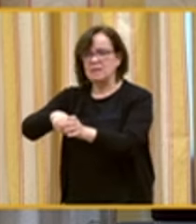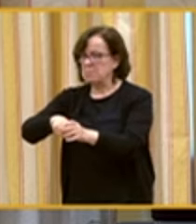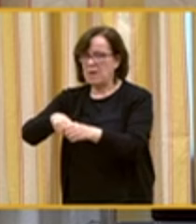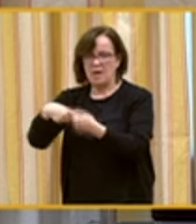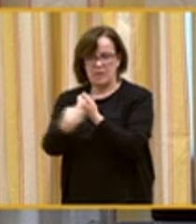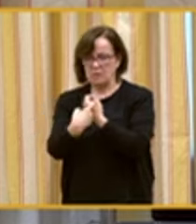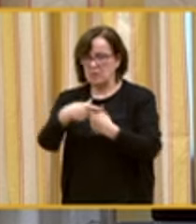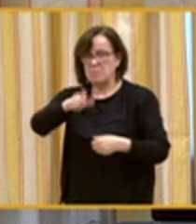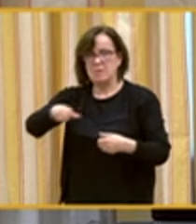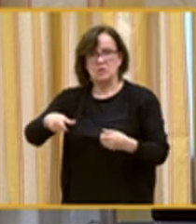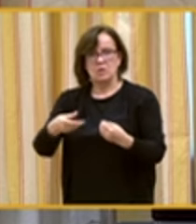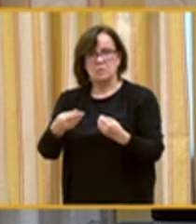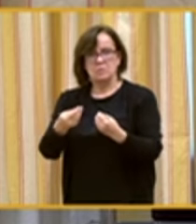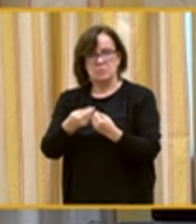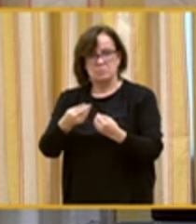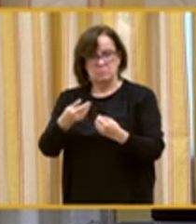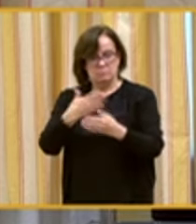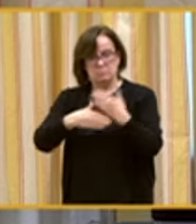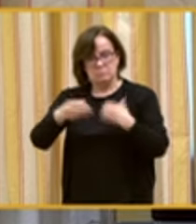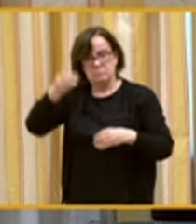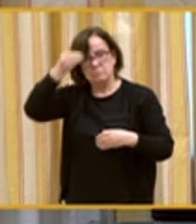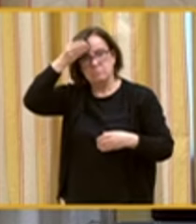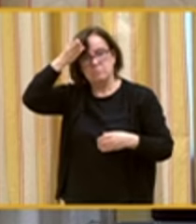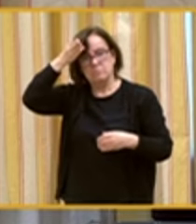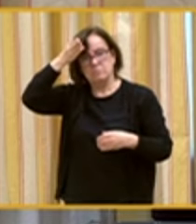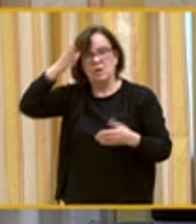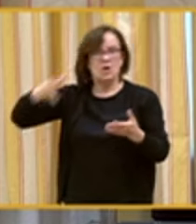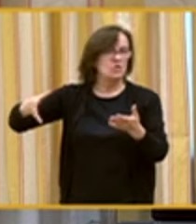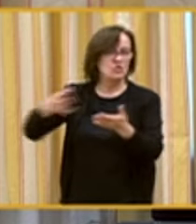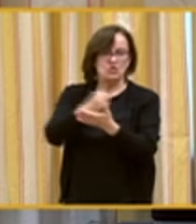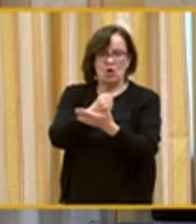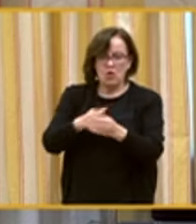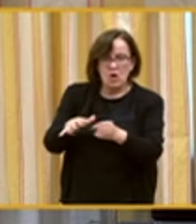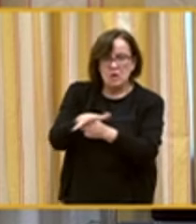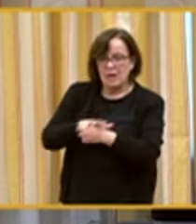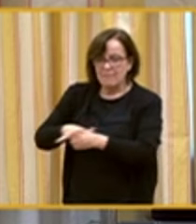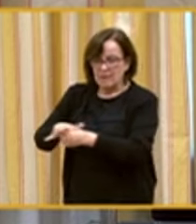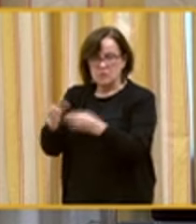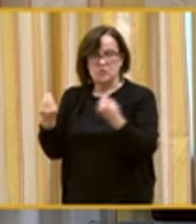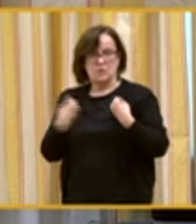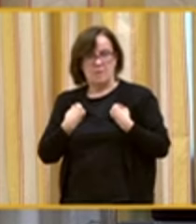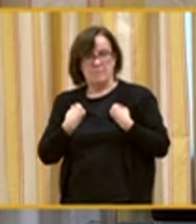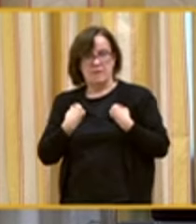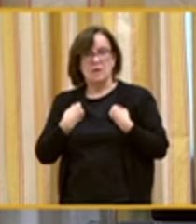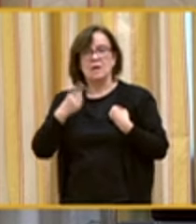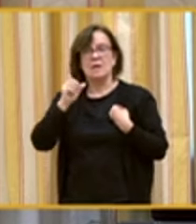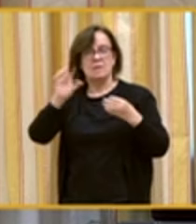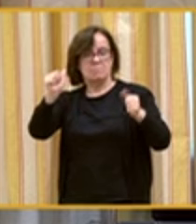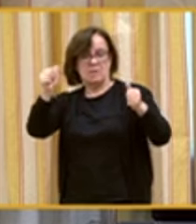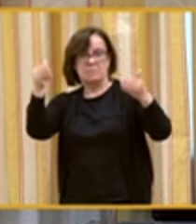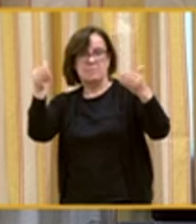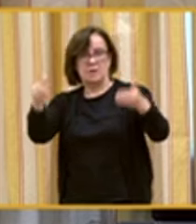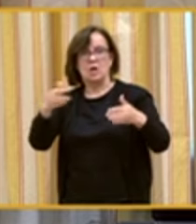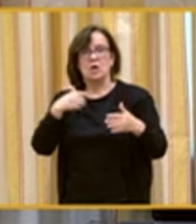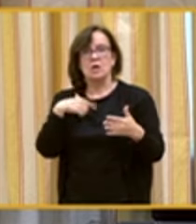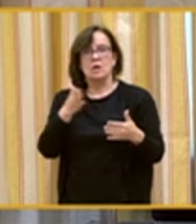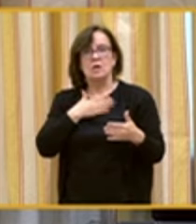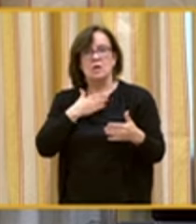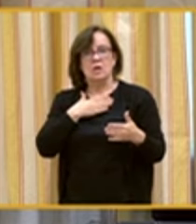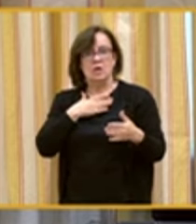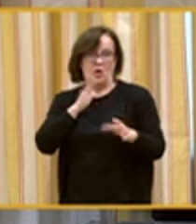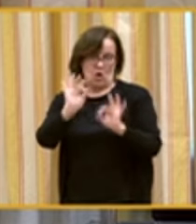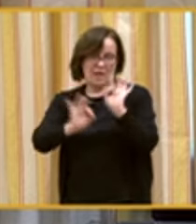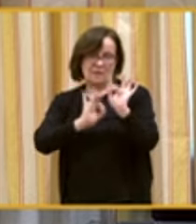las personas con discapacidad intelectual y el desarrollo en todos los ámbitos de la vida y especialmente dentro de nuestras propias